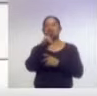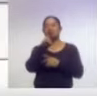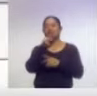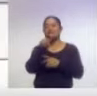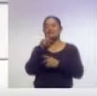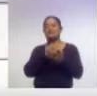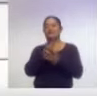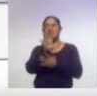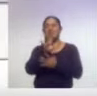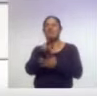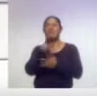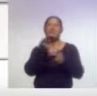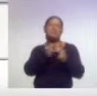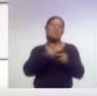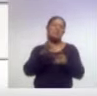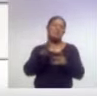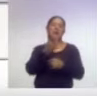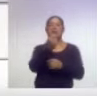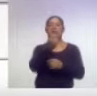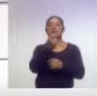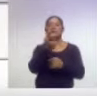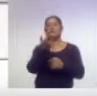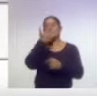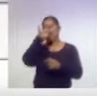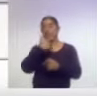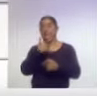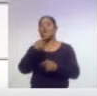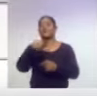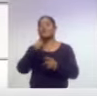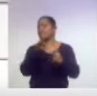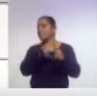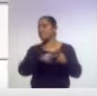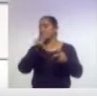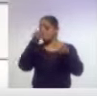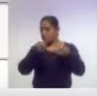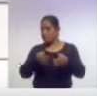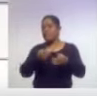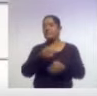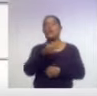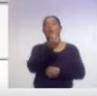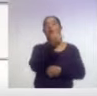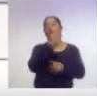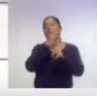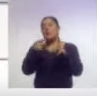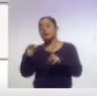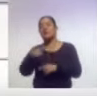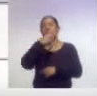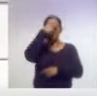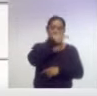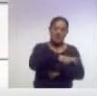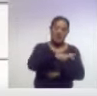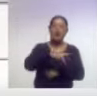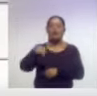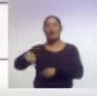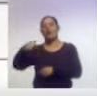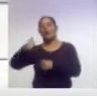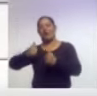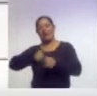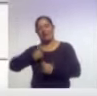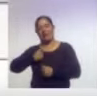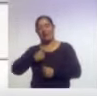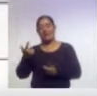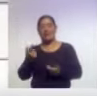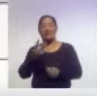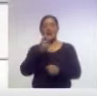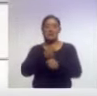partido, iniciará a las 9 de la noche, pero el partido en sí es a las 21.30 horas. México contra Canadá, segundo partido en la Copa Oro,